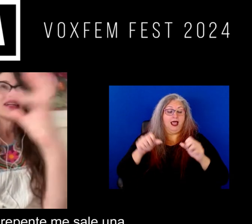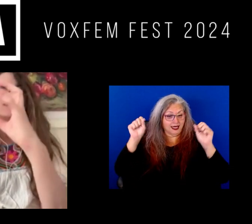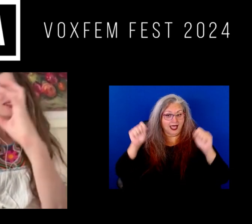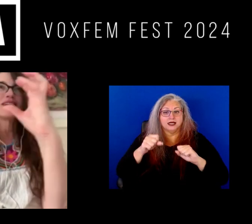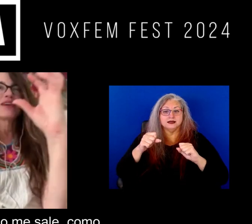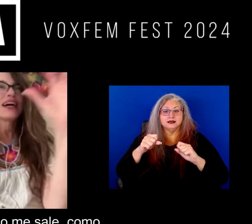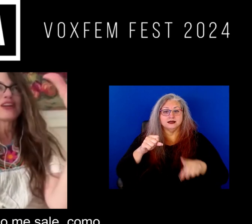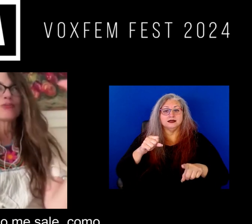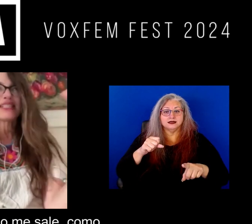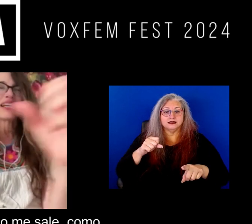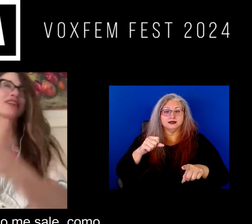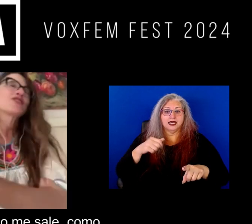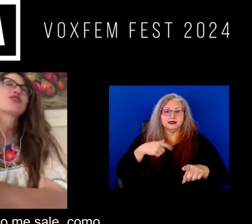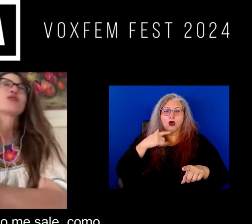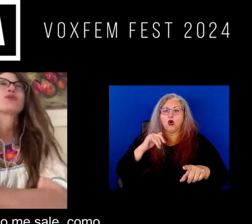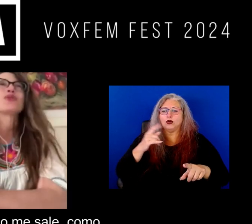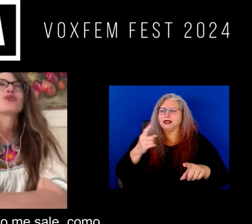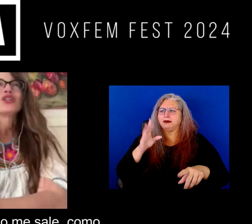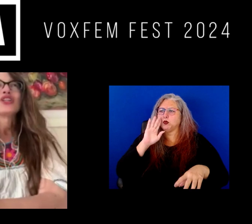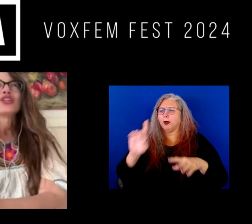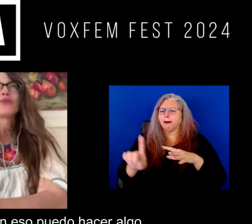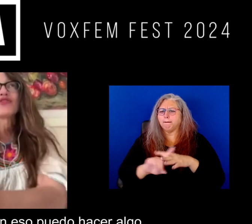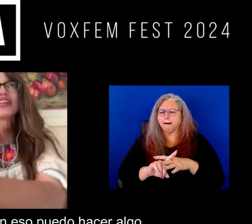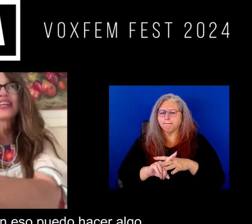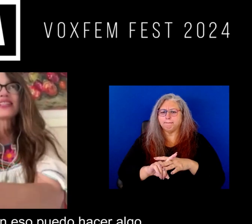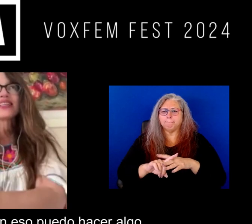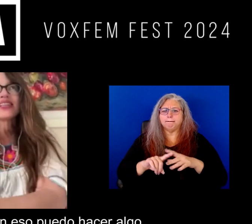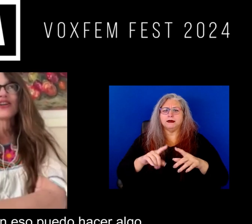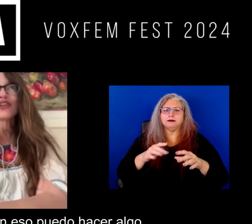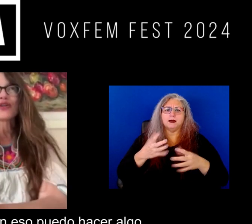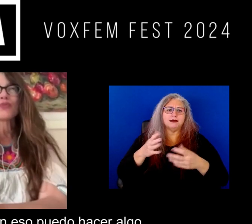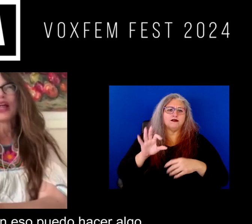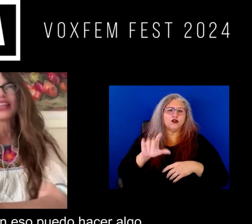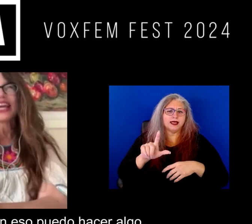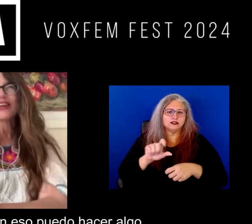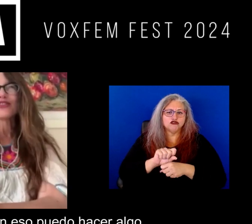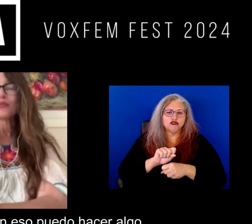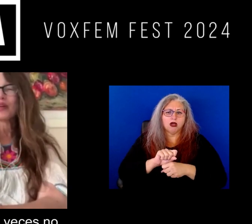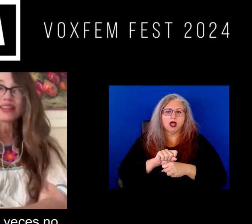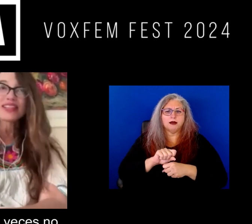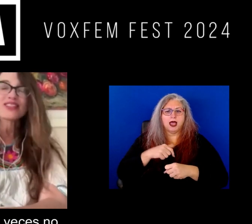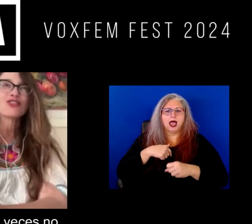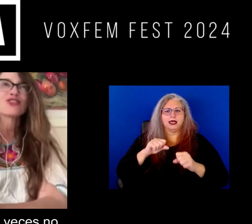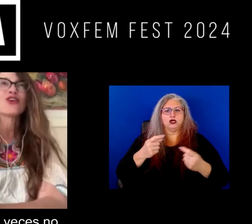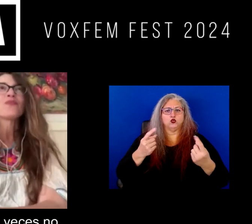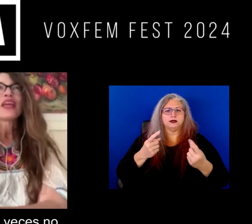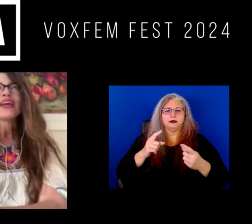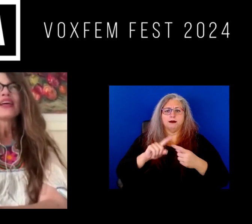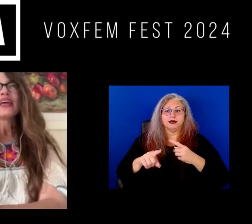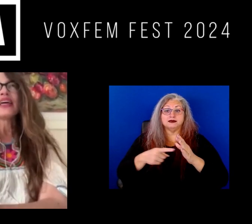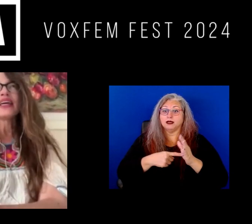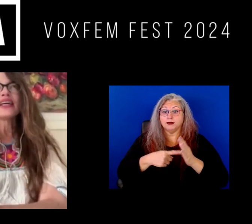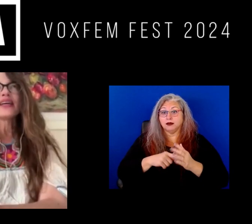sale una digo hay algo me sale ¿no? como como freelance y con eso puedo hacer algo ¿no? pero a veces no ¿no?